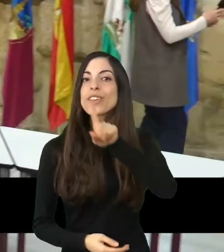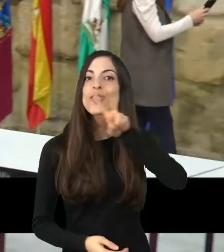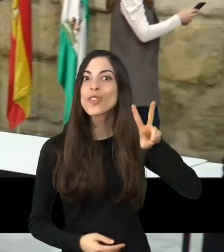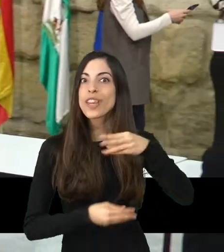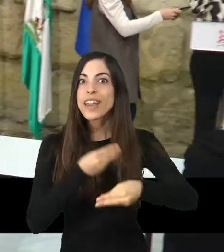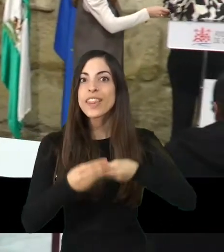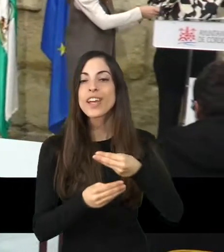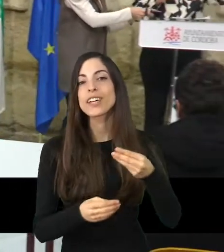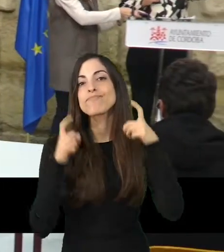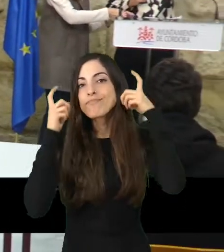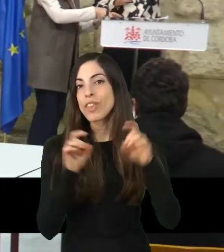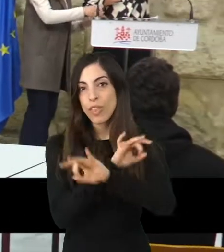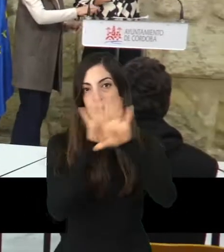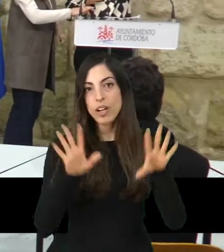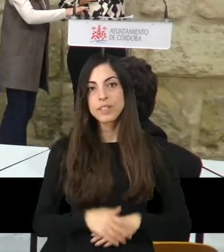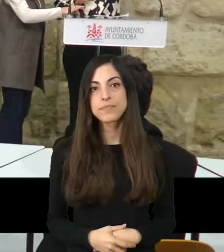intención clara.